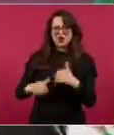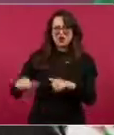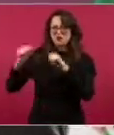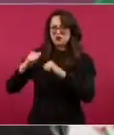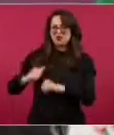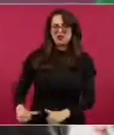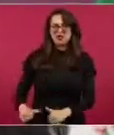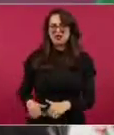política.